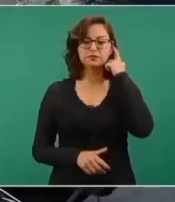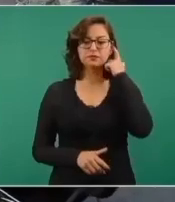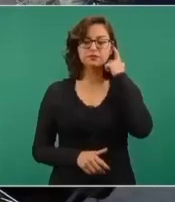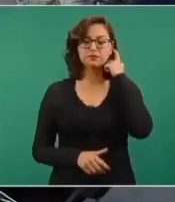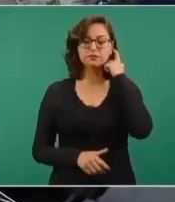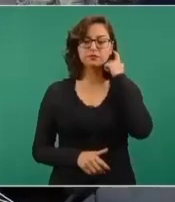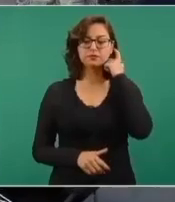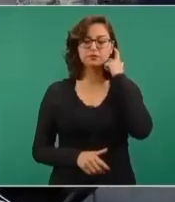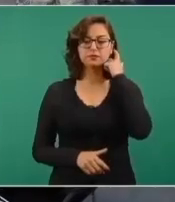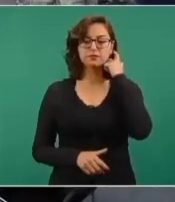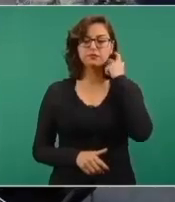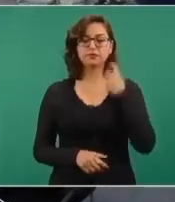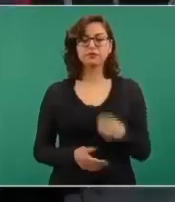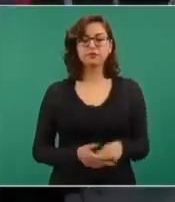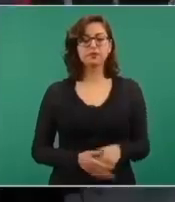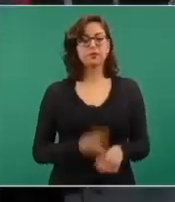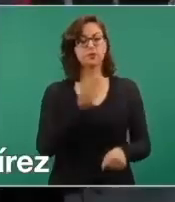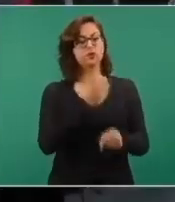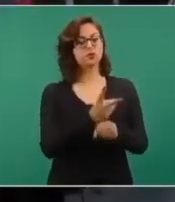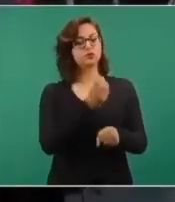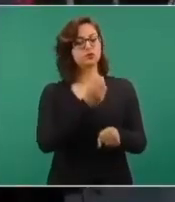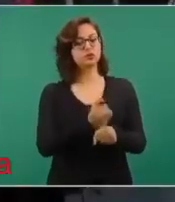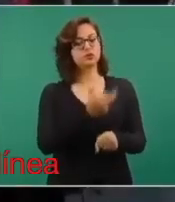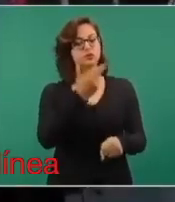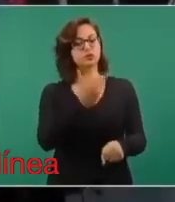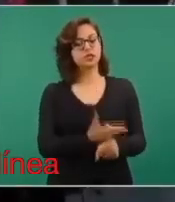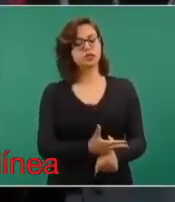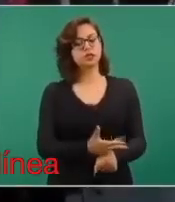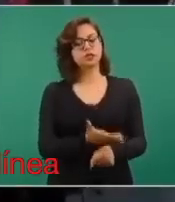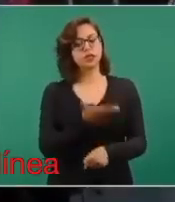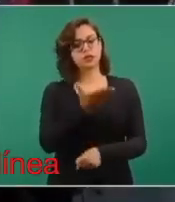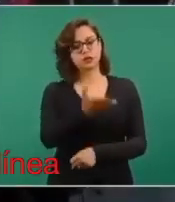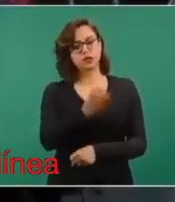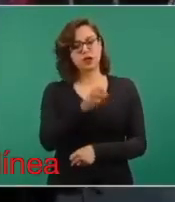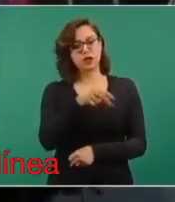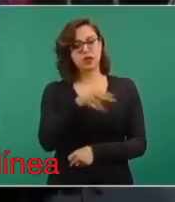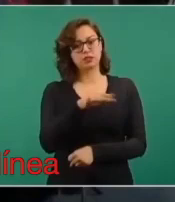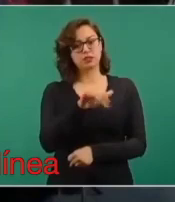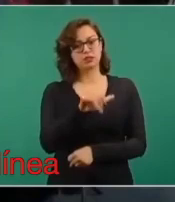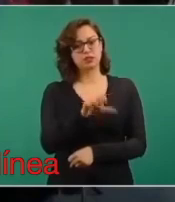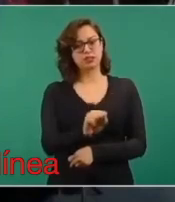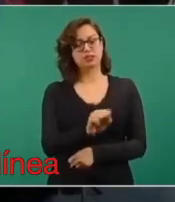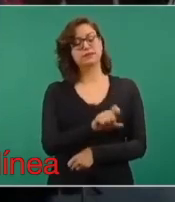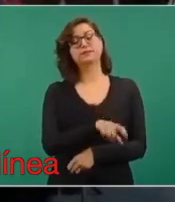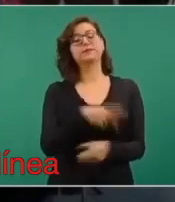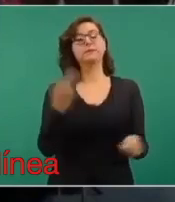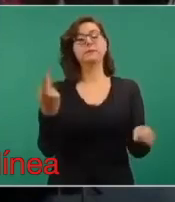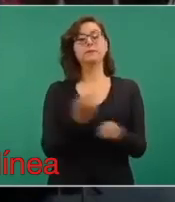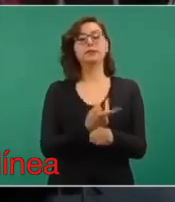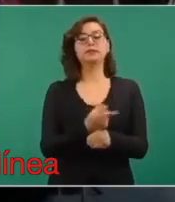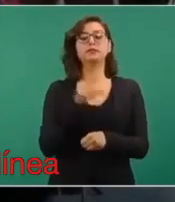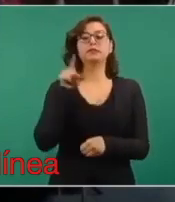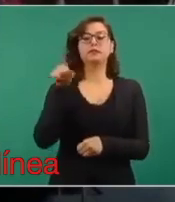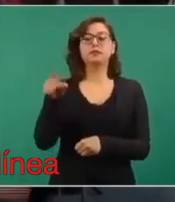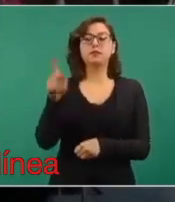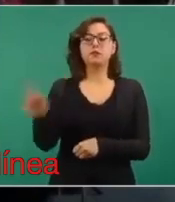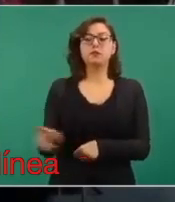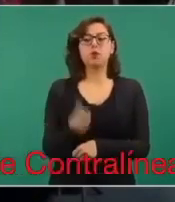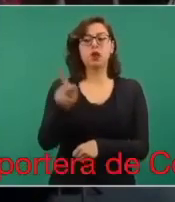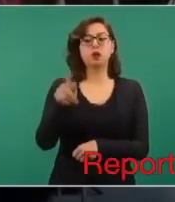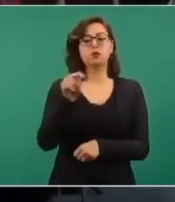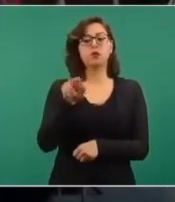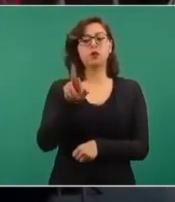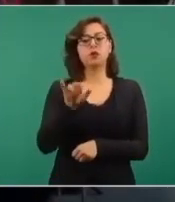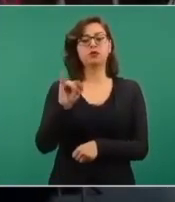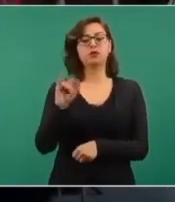Y para el subsecretario Encinas, presidente, la situación de los indígenas triquis que mantienen bloqueado